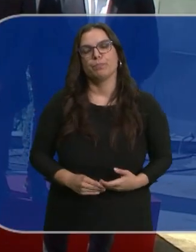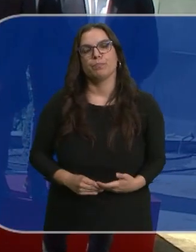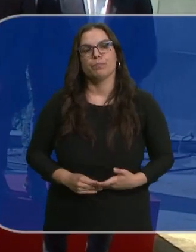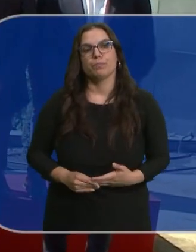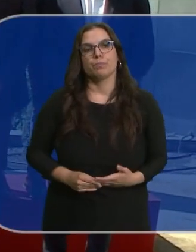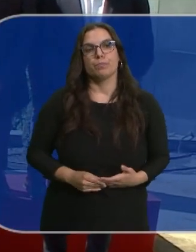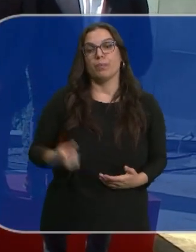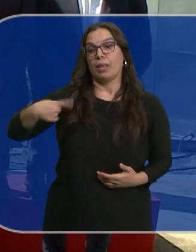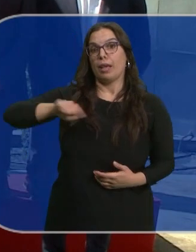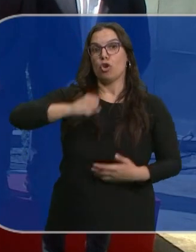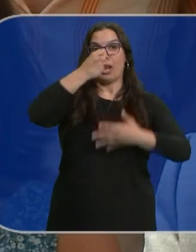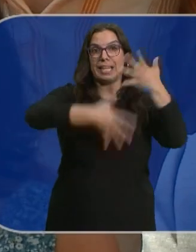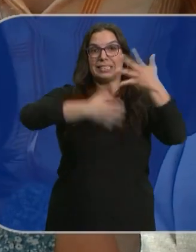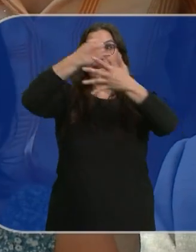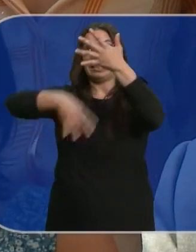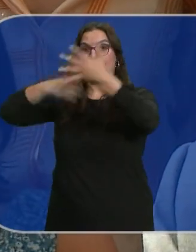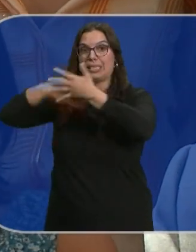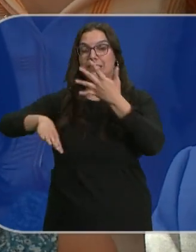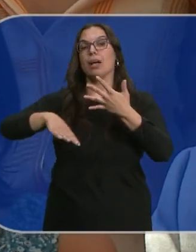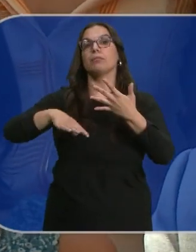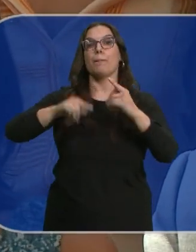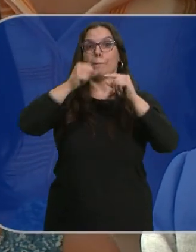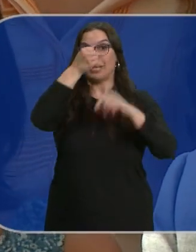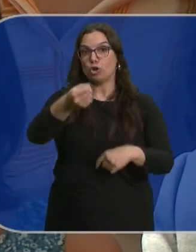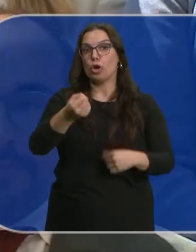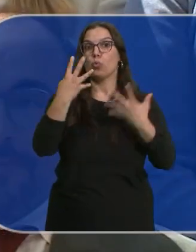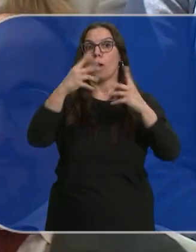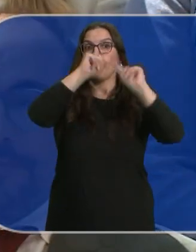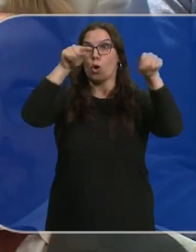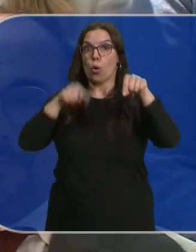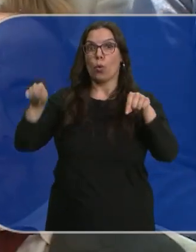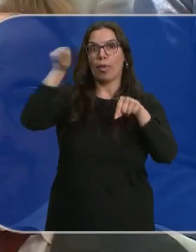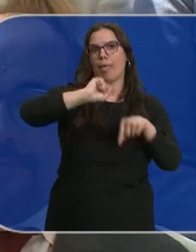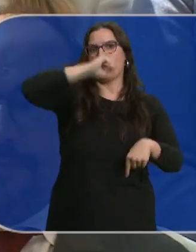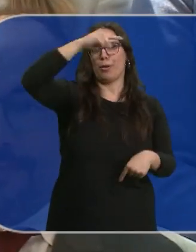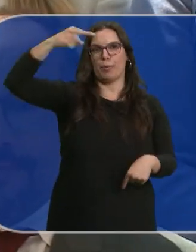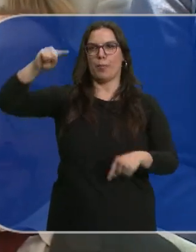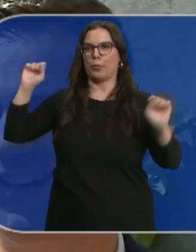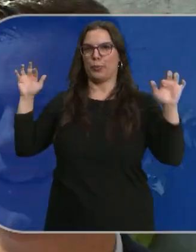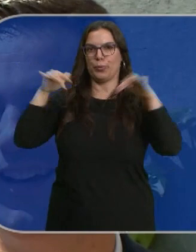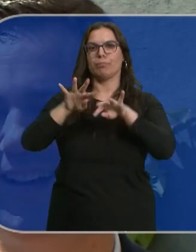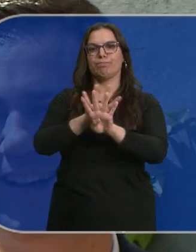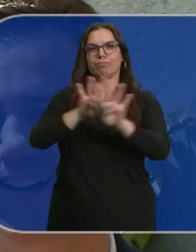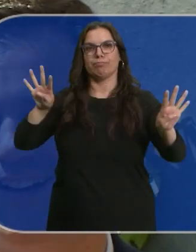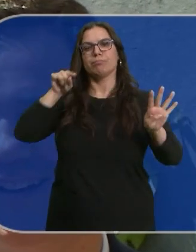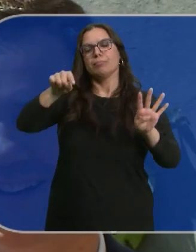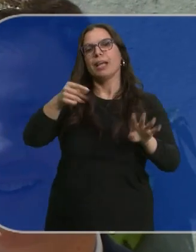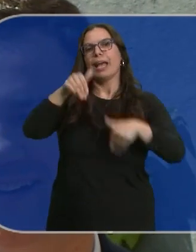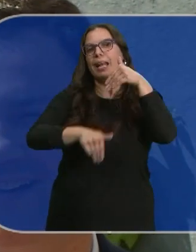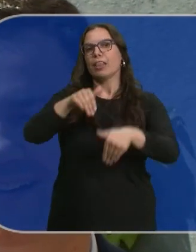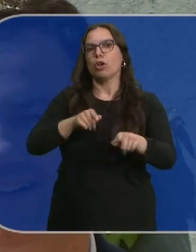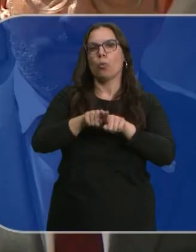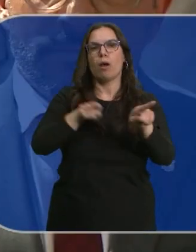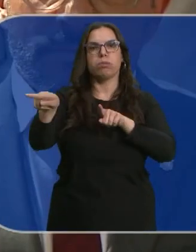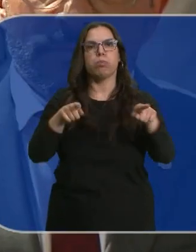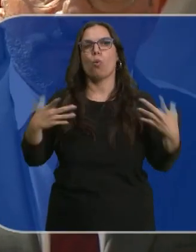Son los números uno de las listas del PSOE al Congreso y al Senado por las nueve provincias de Castilla y León para estas elecciones que los socialistas plantean como una